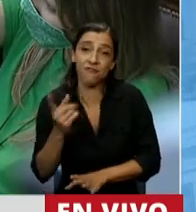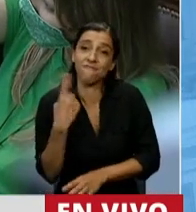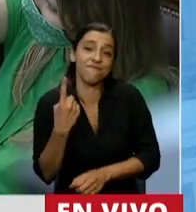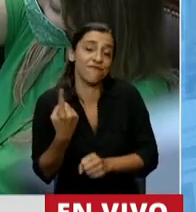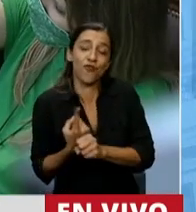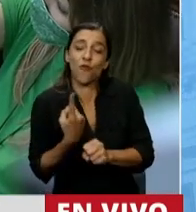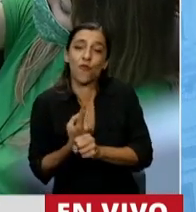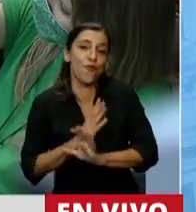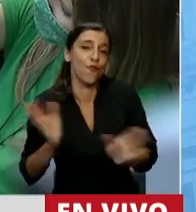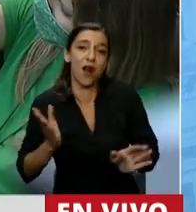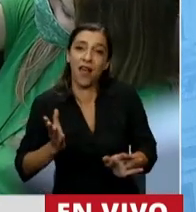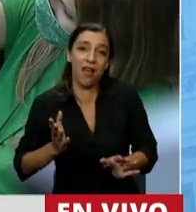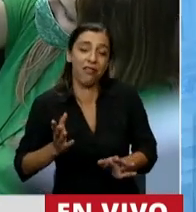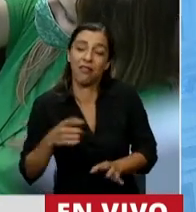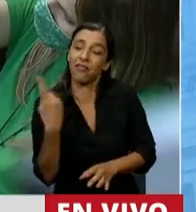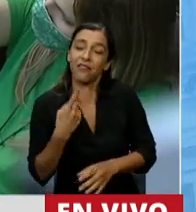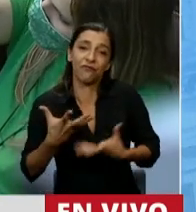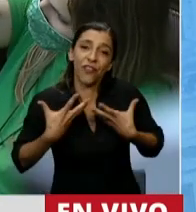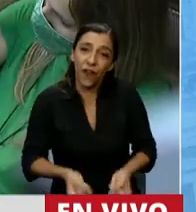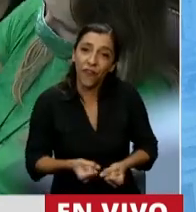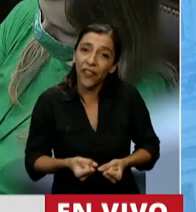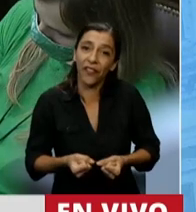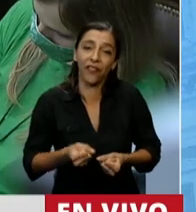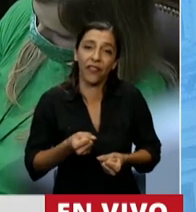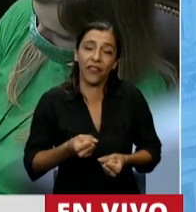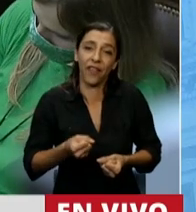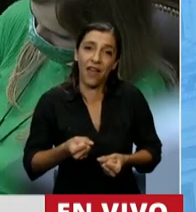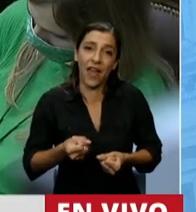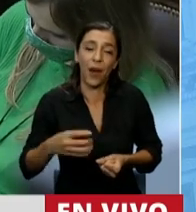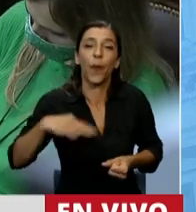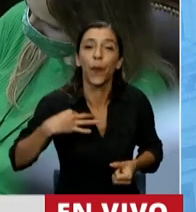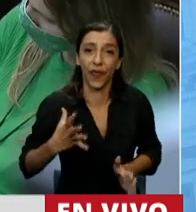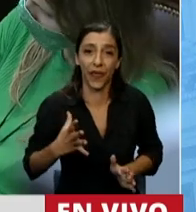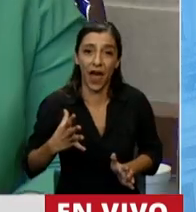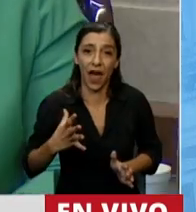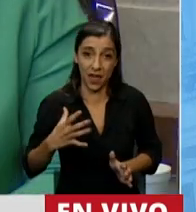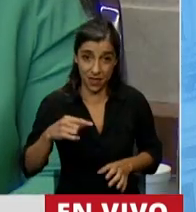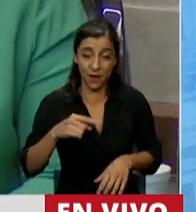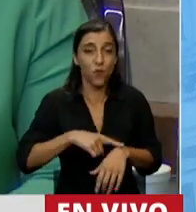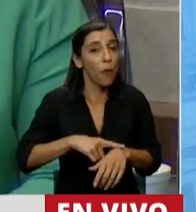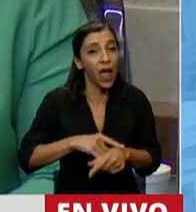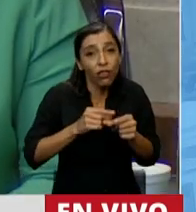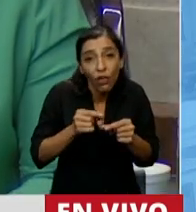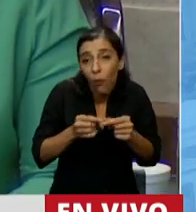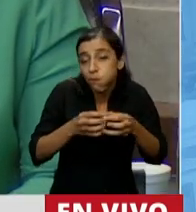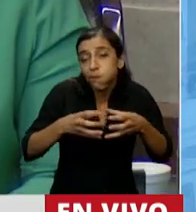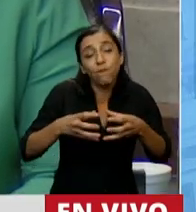había que defender la vida humana. El embrión humano debe ser